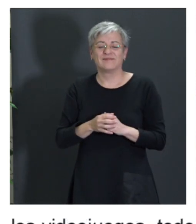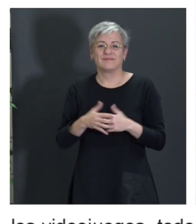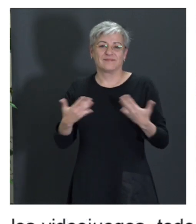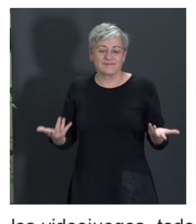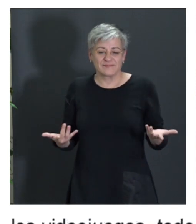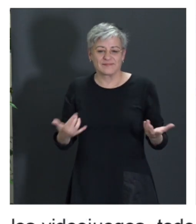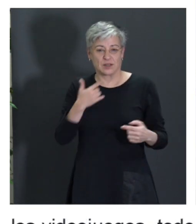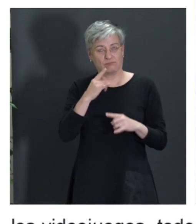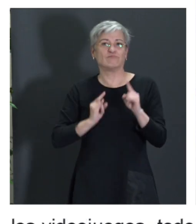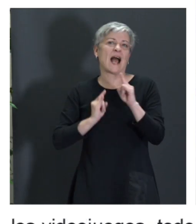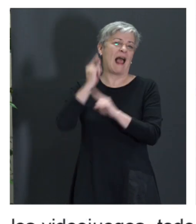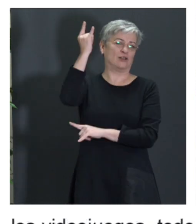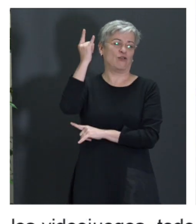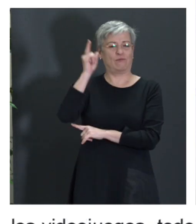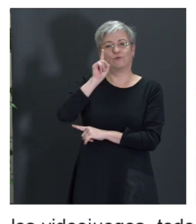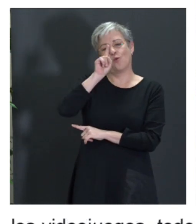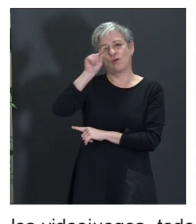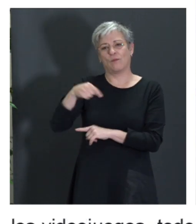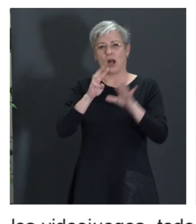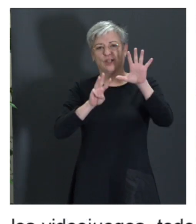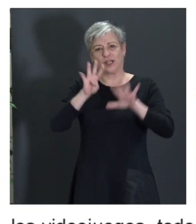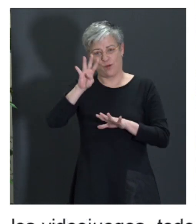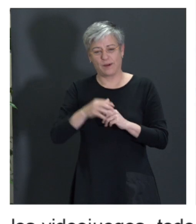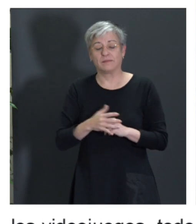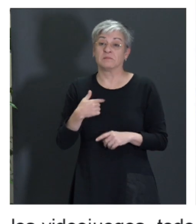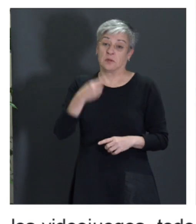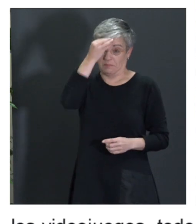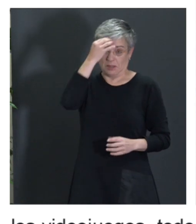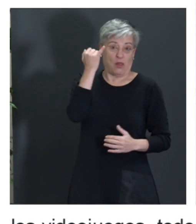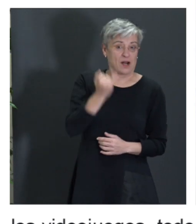Soy alto, mido un 89. Yo creo que delgado.